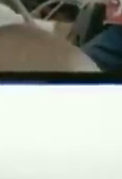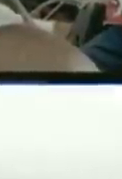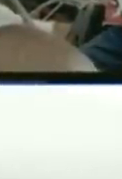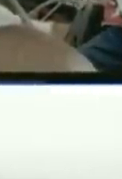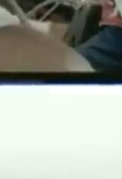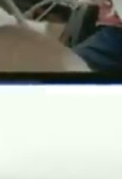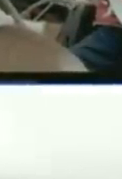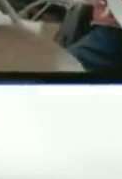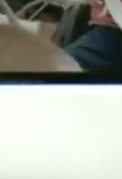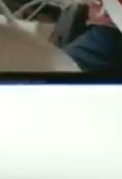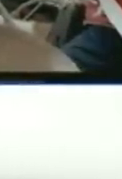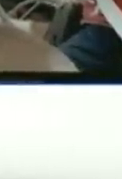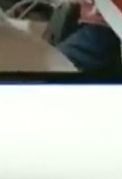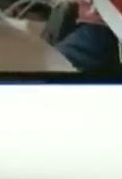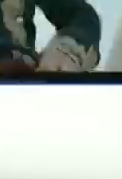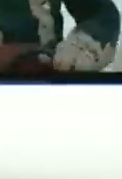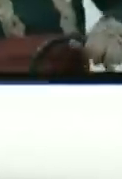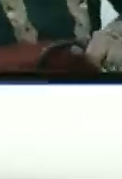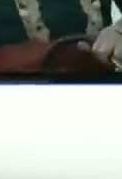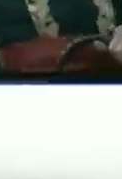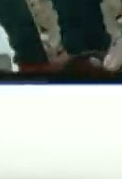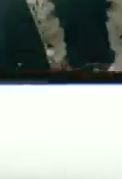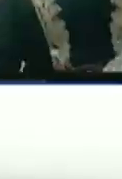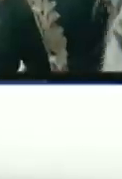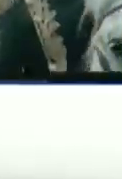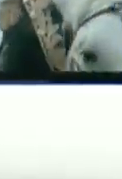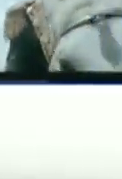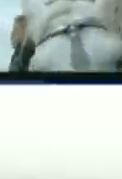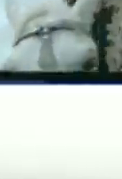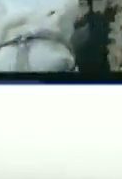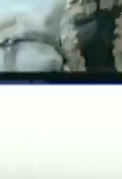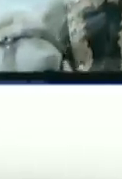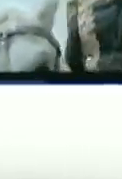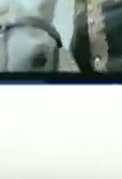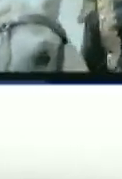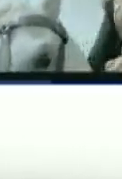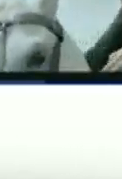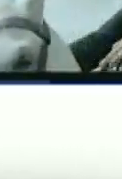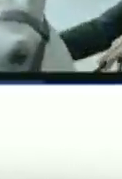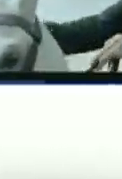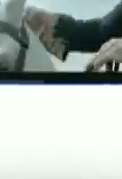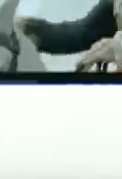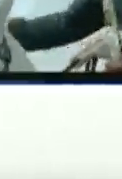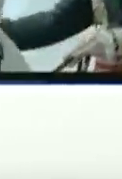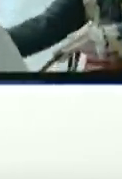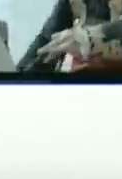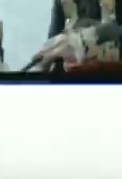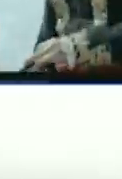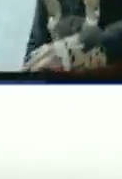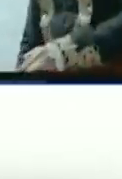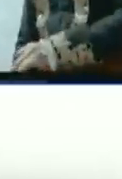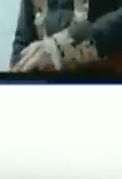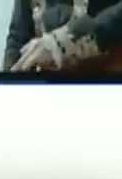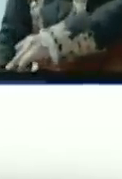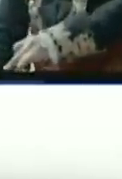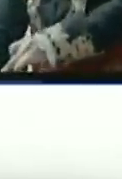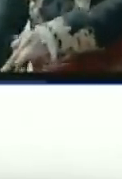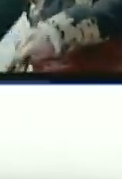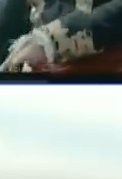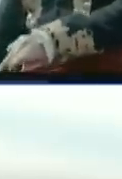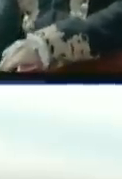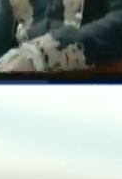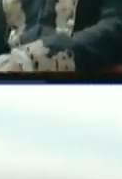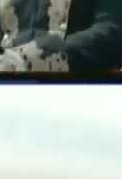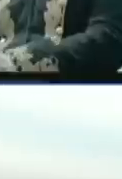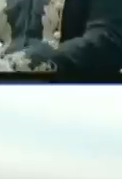todo el trabajo para la tercera temporada ¿qué nos pueden decir? ¿quién nos puede hablar de eso? también está con